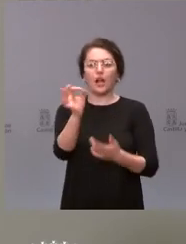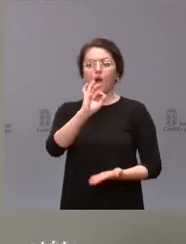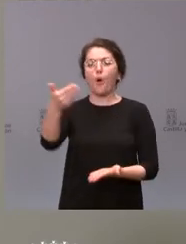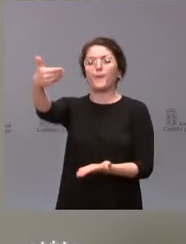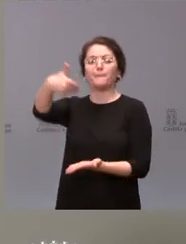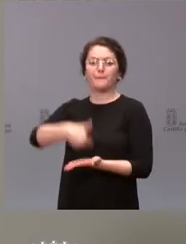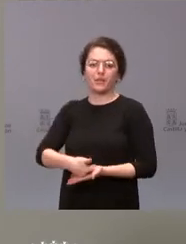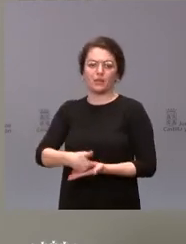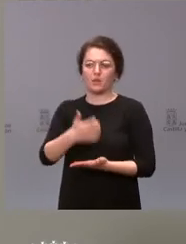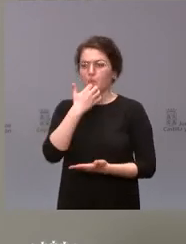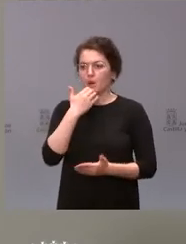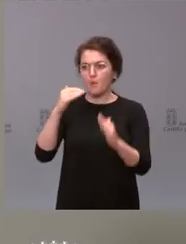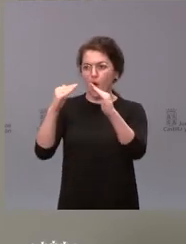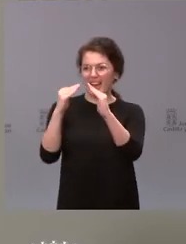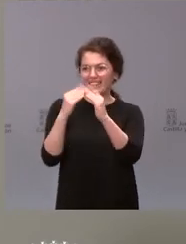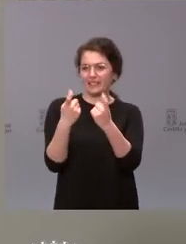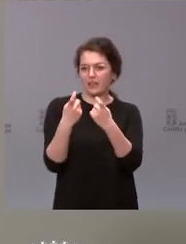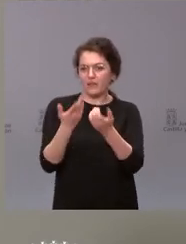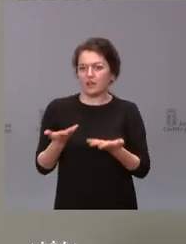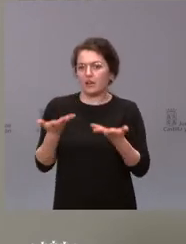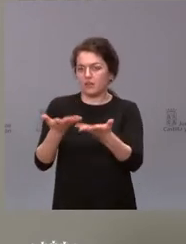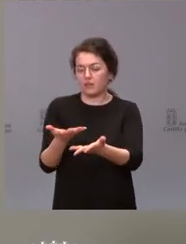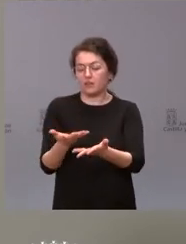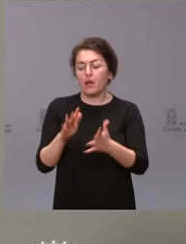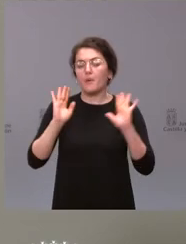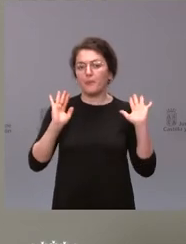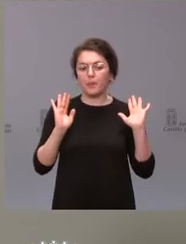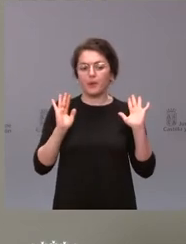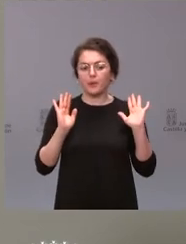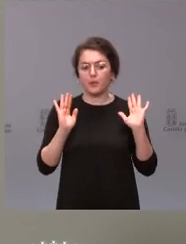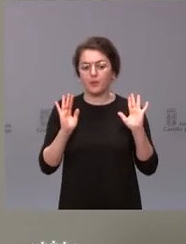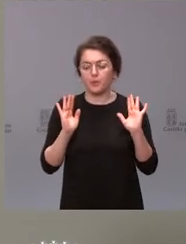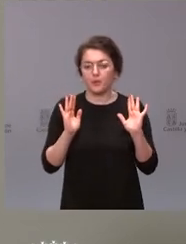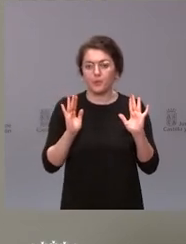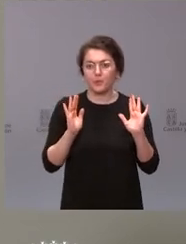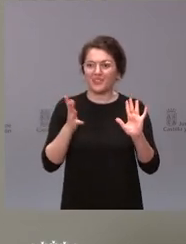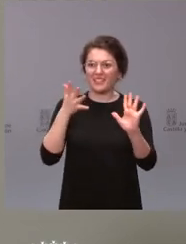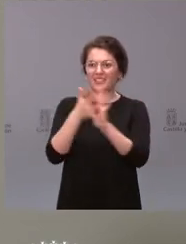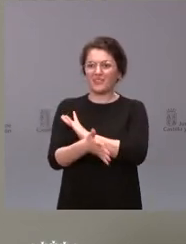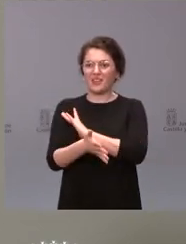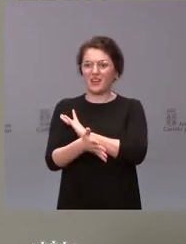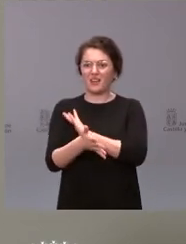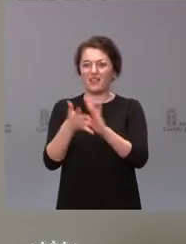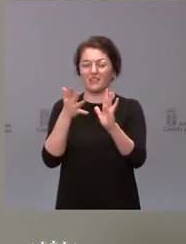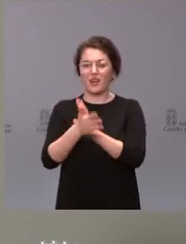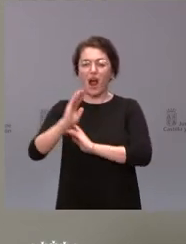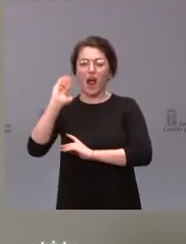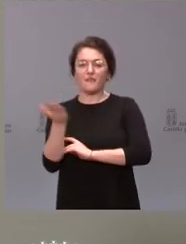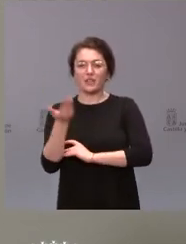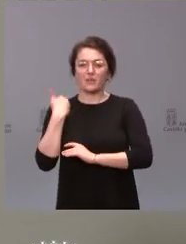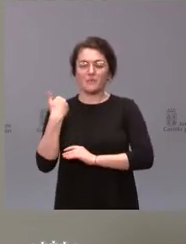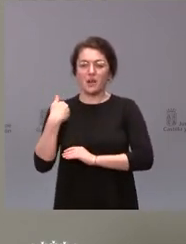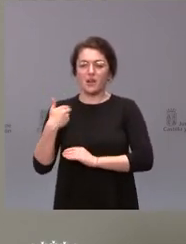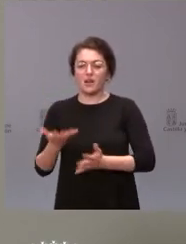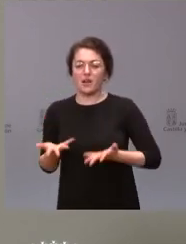asistencia domiciliaria. Y eso no quita, en modo alguno, el que estemos garantizando esa asistencia domiciliaria en el mundo rural con la necesidad de